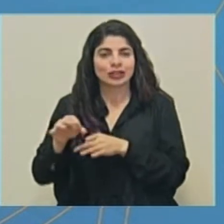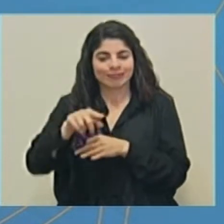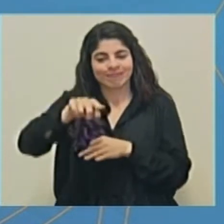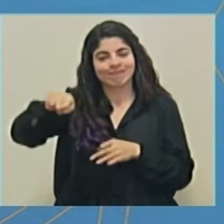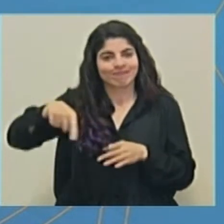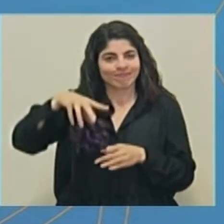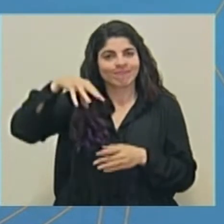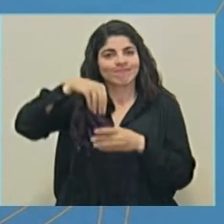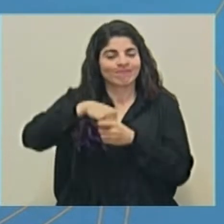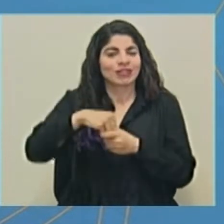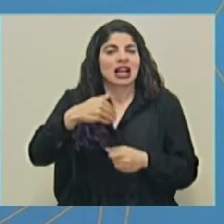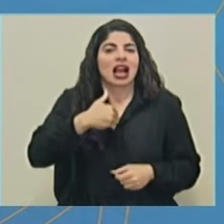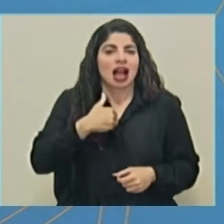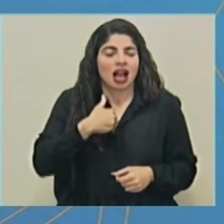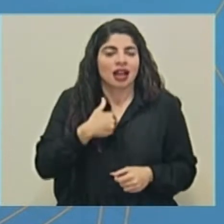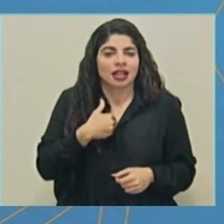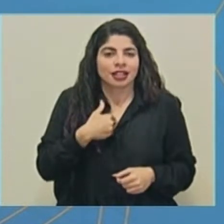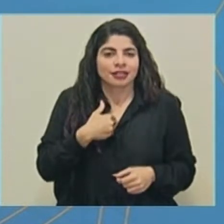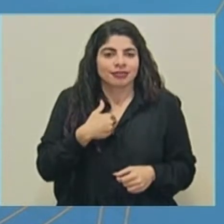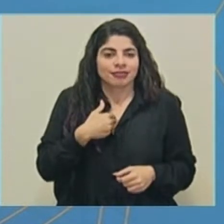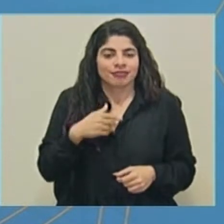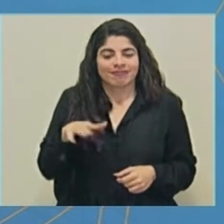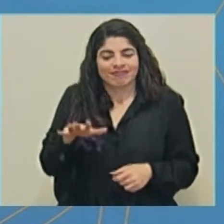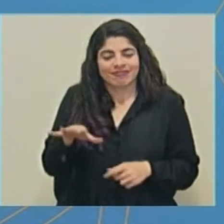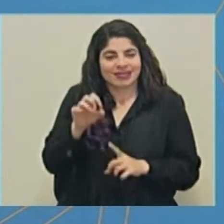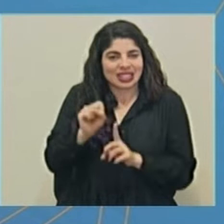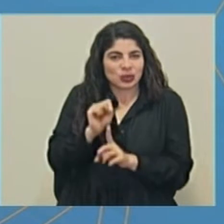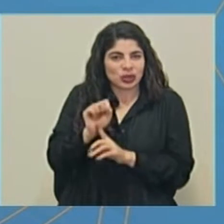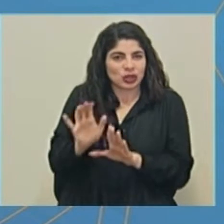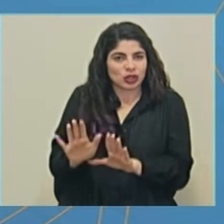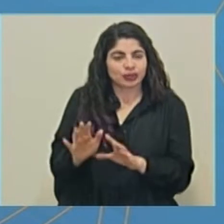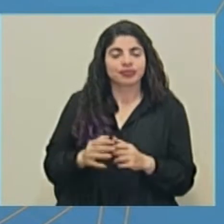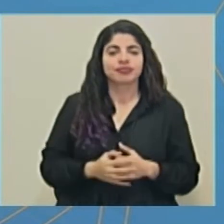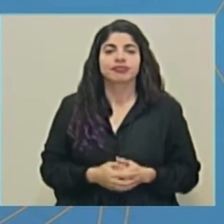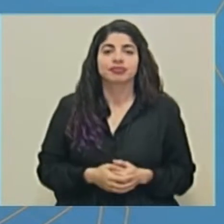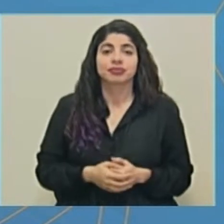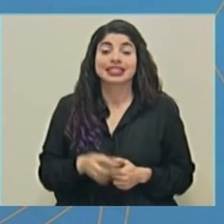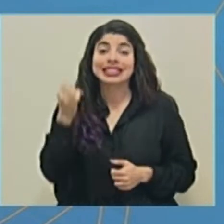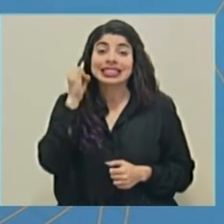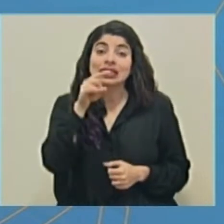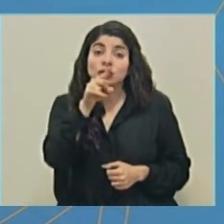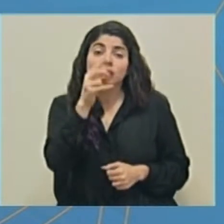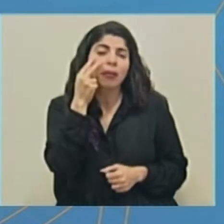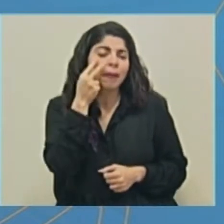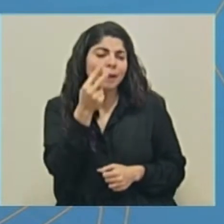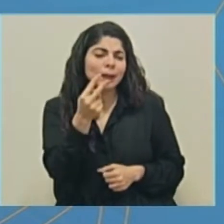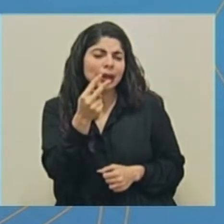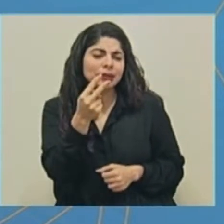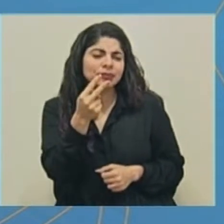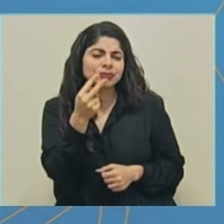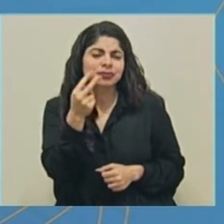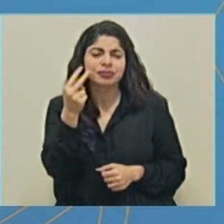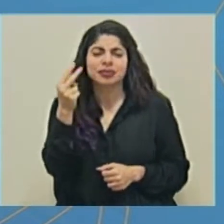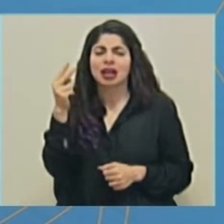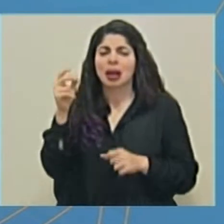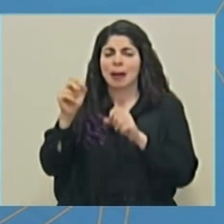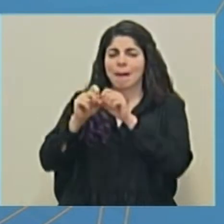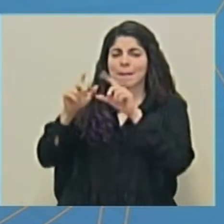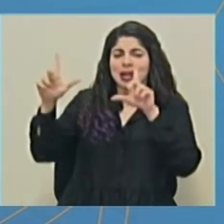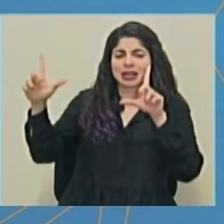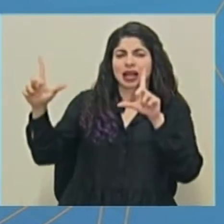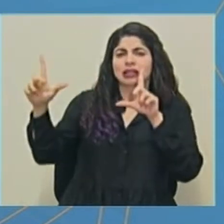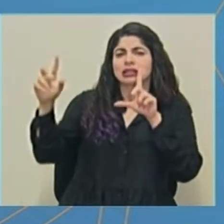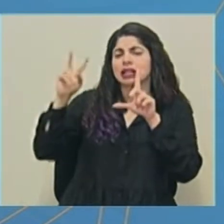están presentando esta condición. Si observamos en la pantalla,